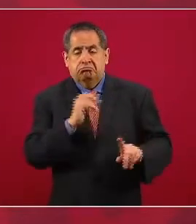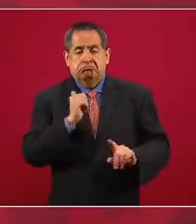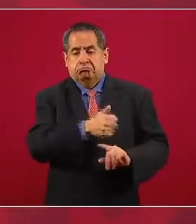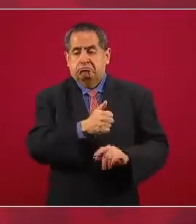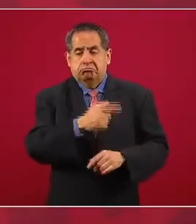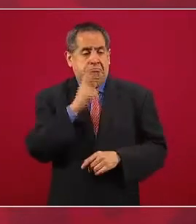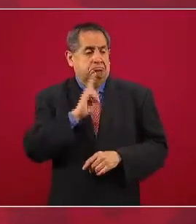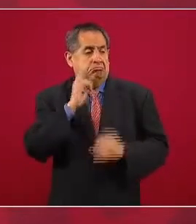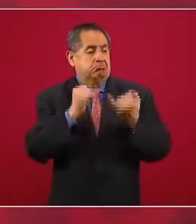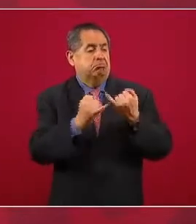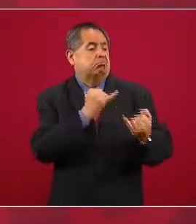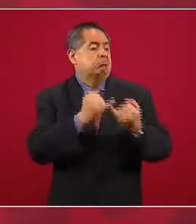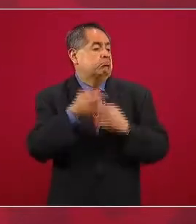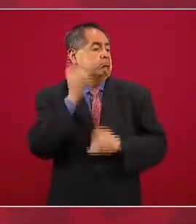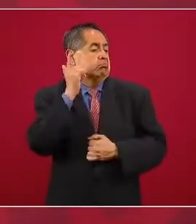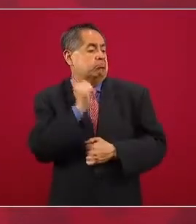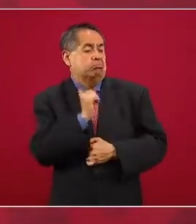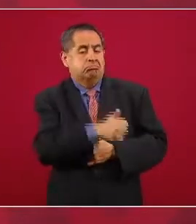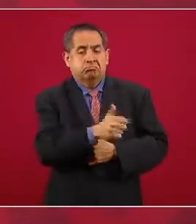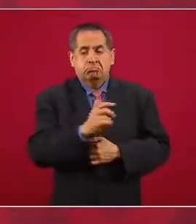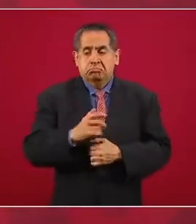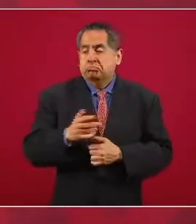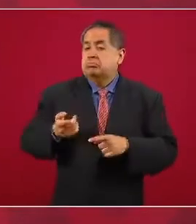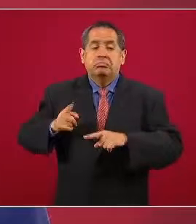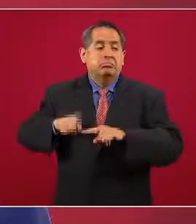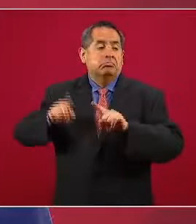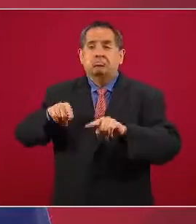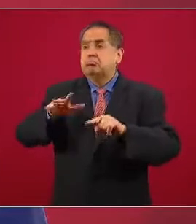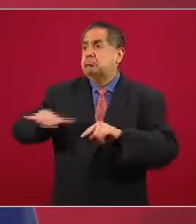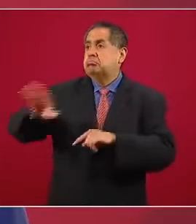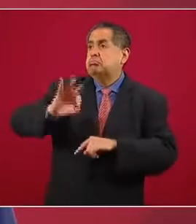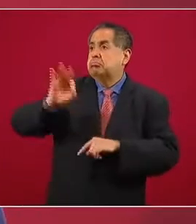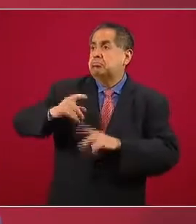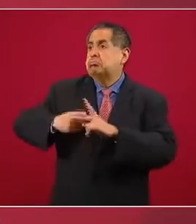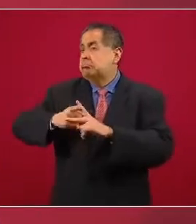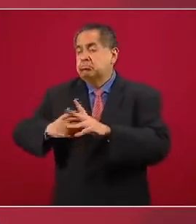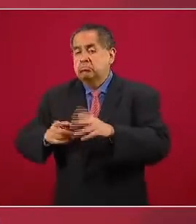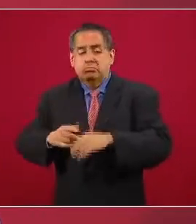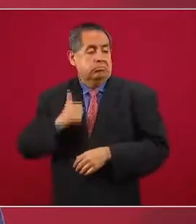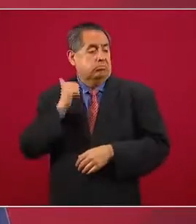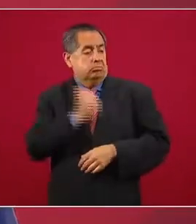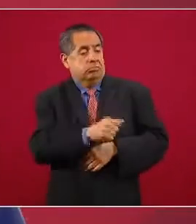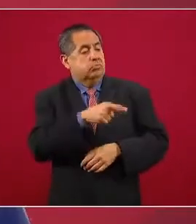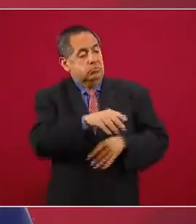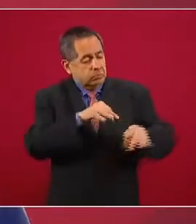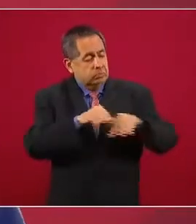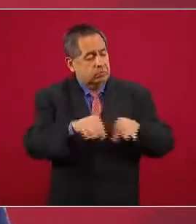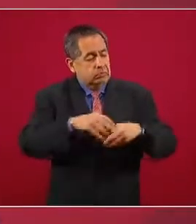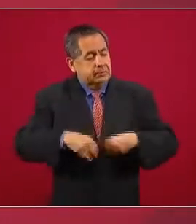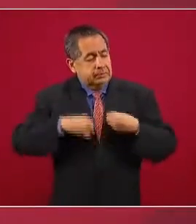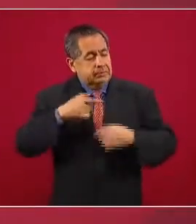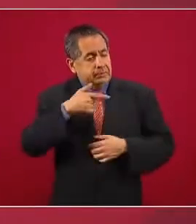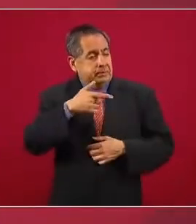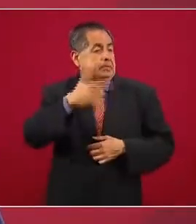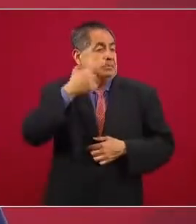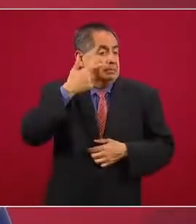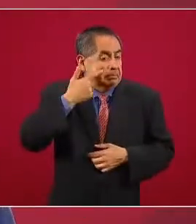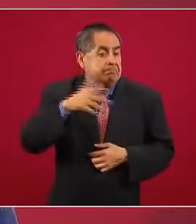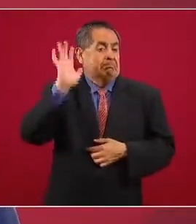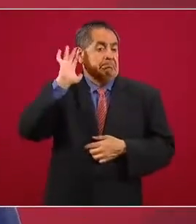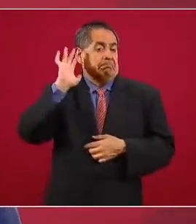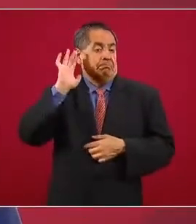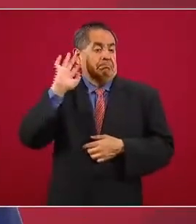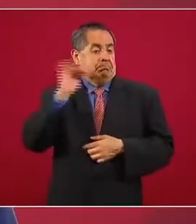a expensas del mercado, que trabajara todas su vida a ver si lograba con su esfuerzo